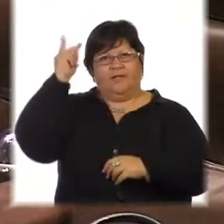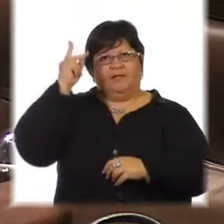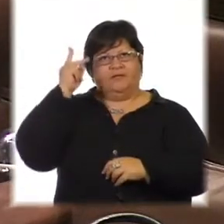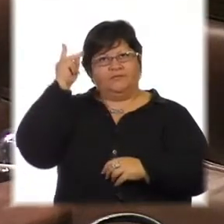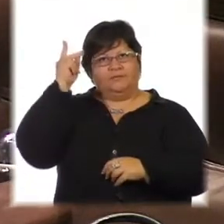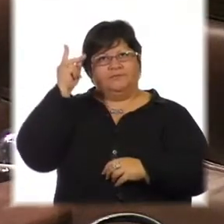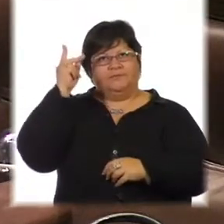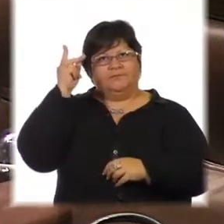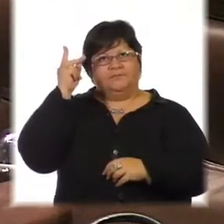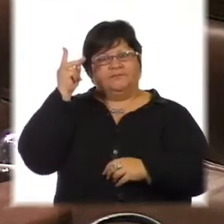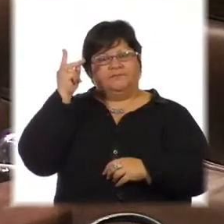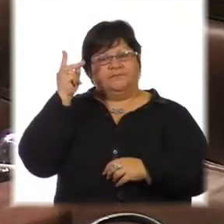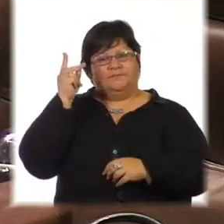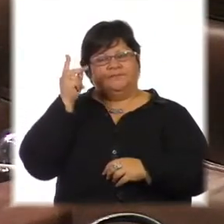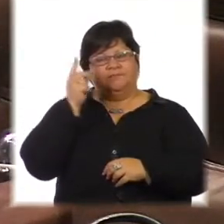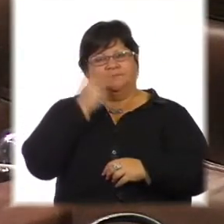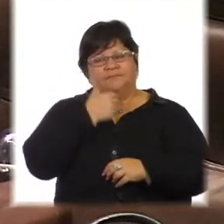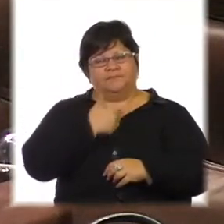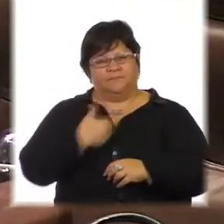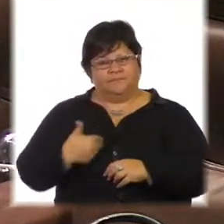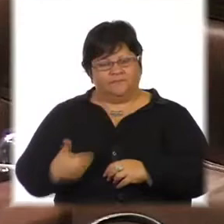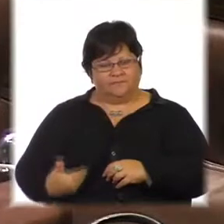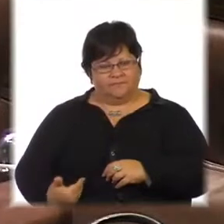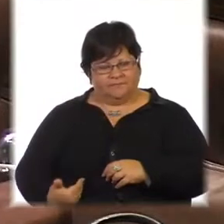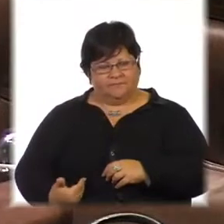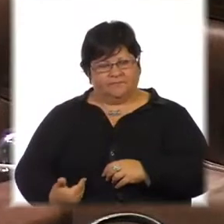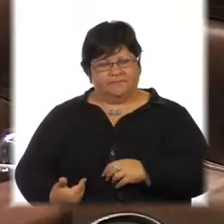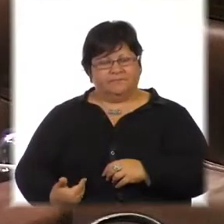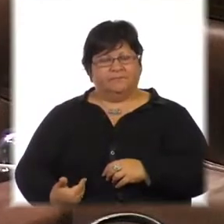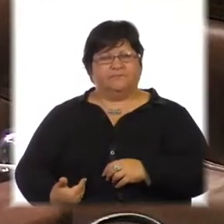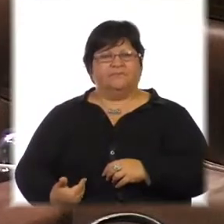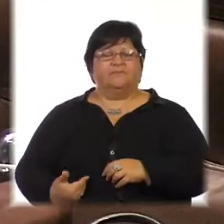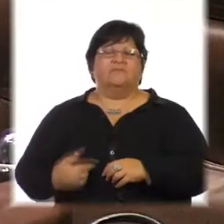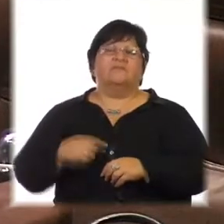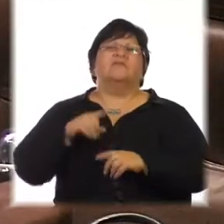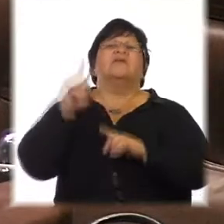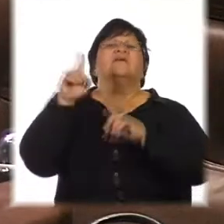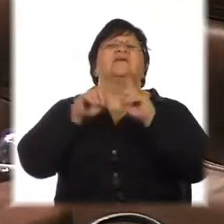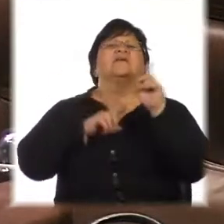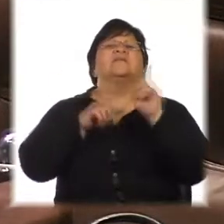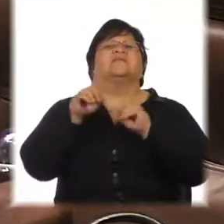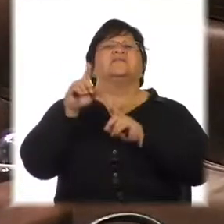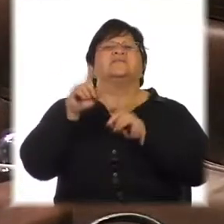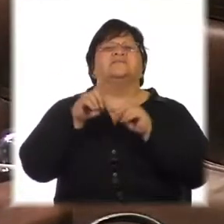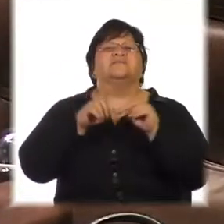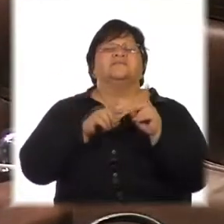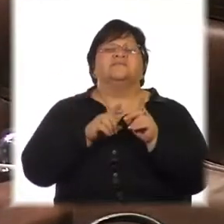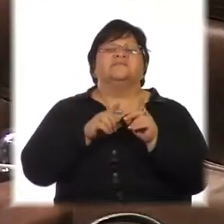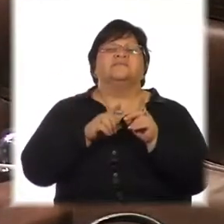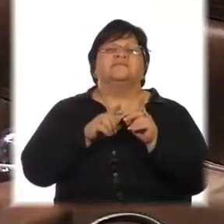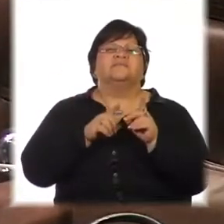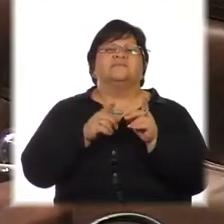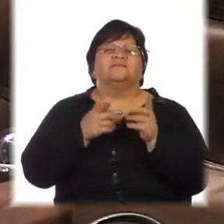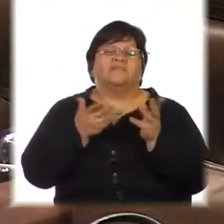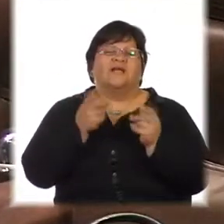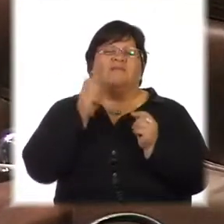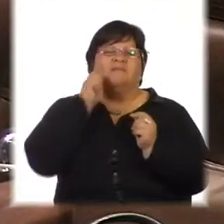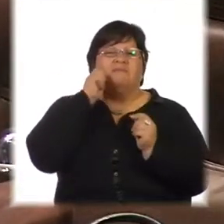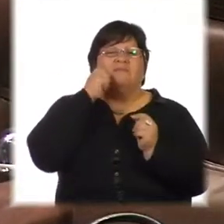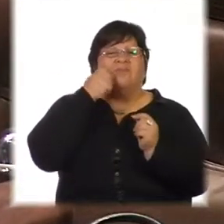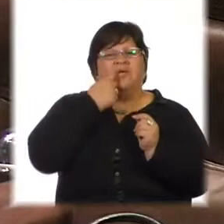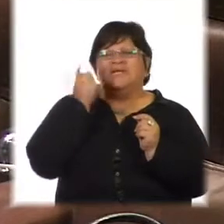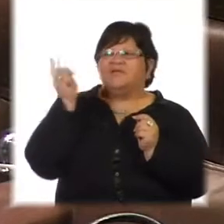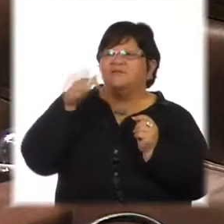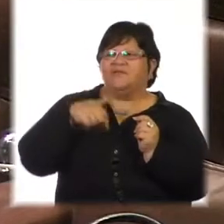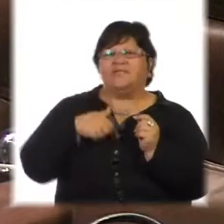Señor Presidente, a veces queda lindo venir al Parlamento